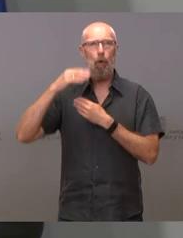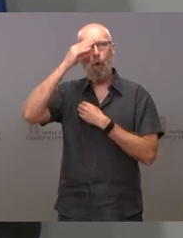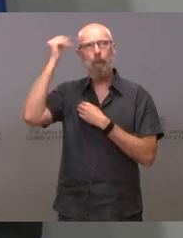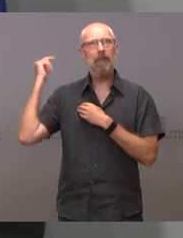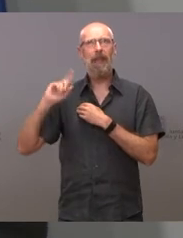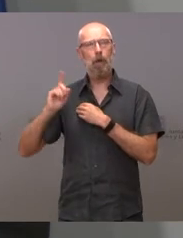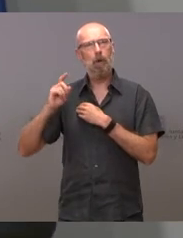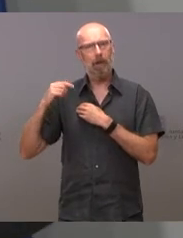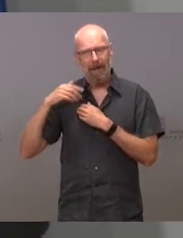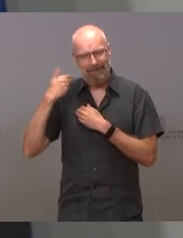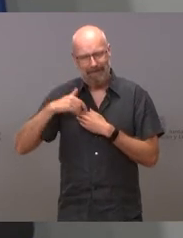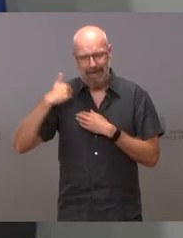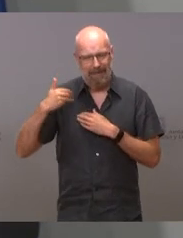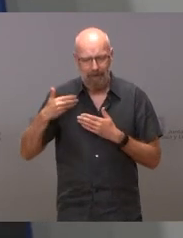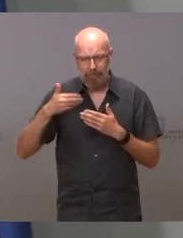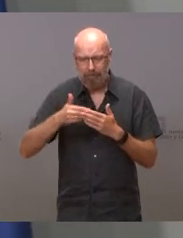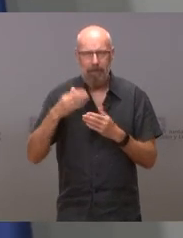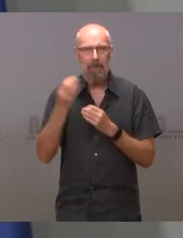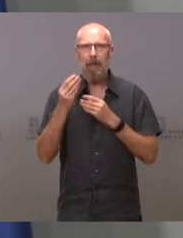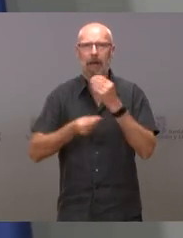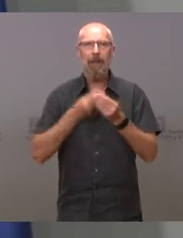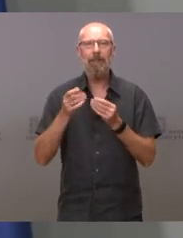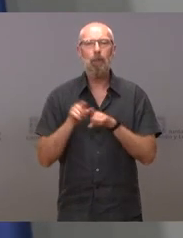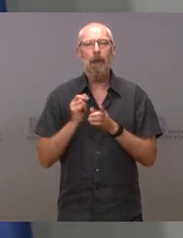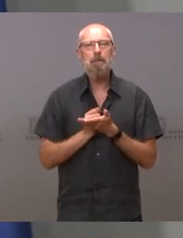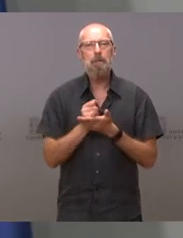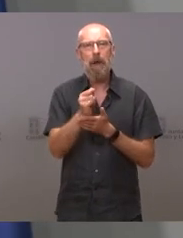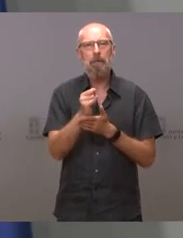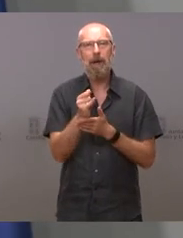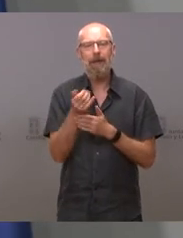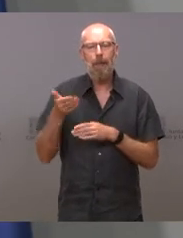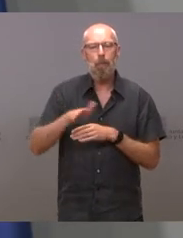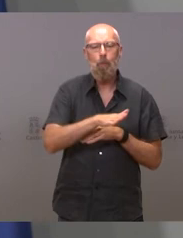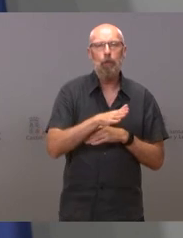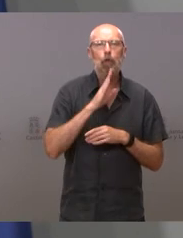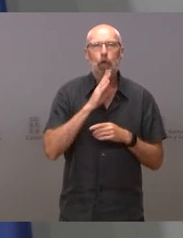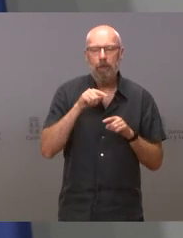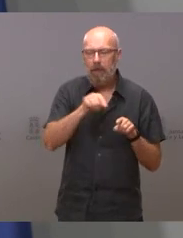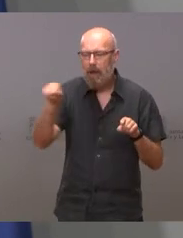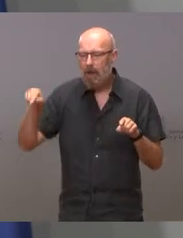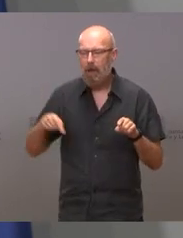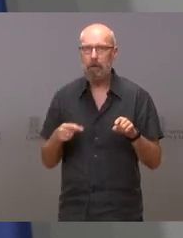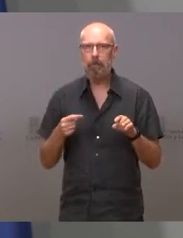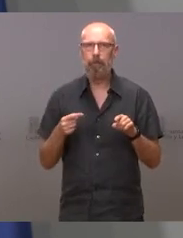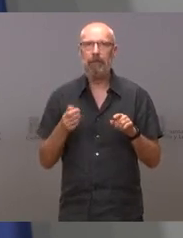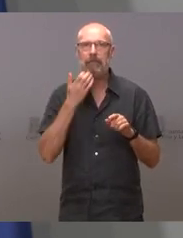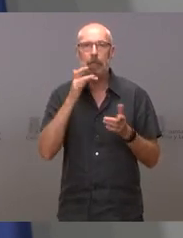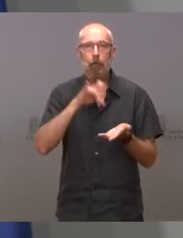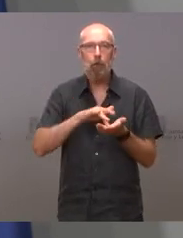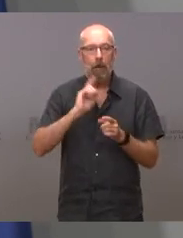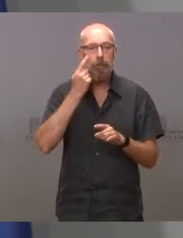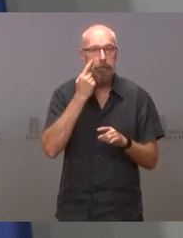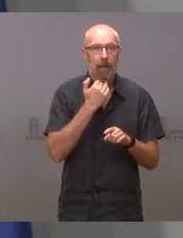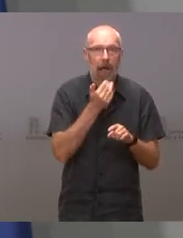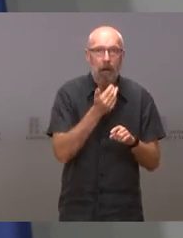hechos y una vez completado el mapa nuestro compromiso naturalmente es colaborar en todas las exhumaciones que sean